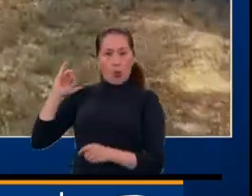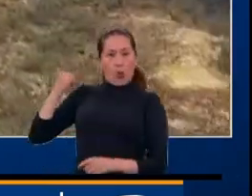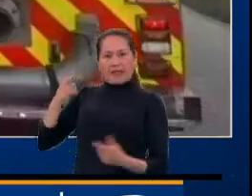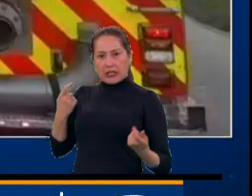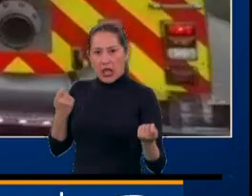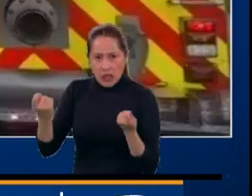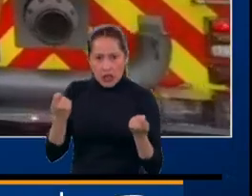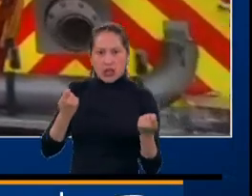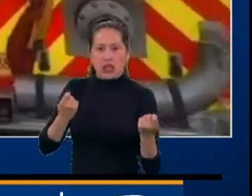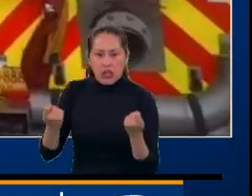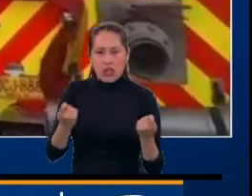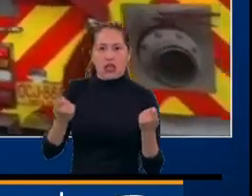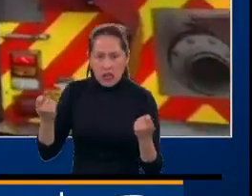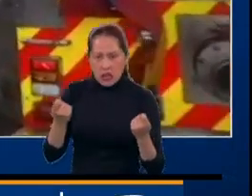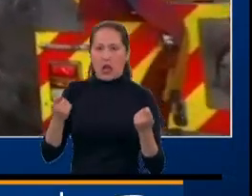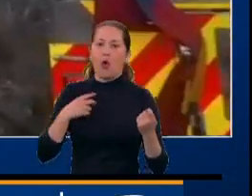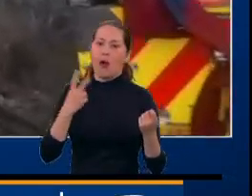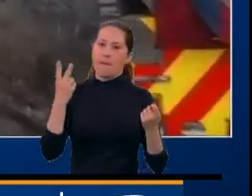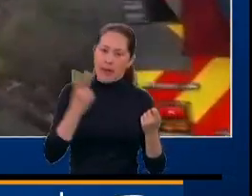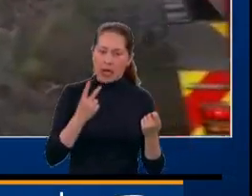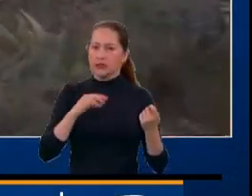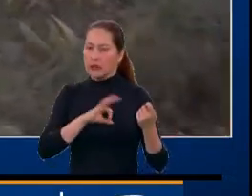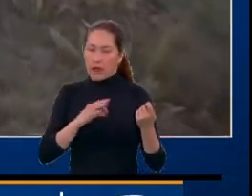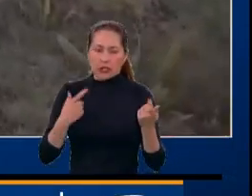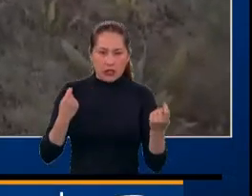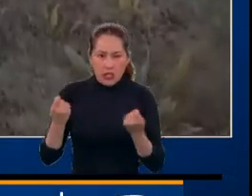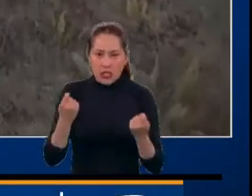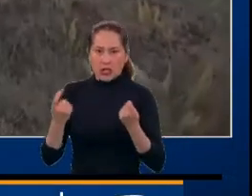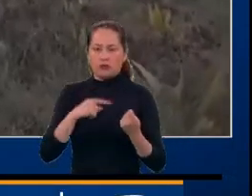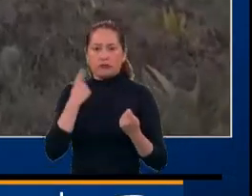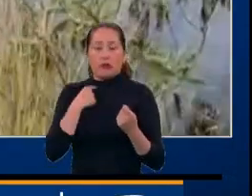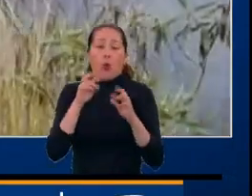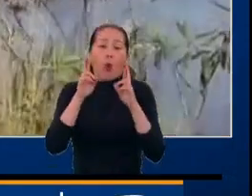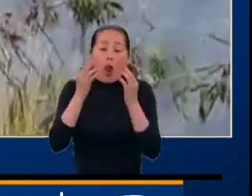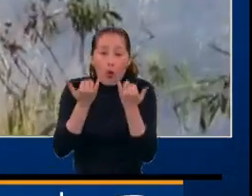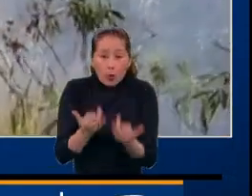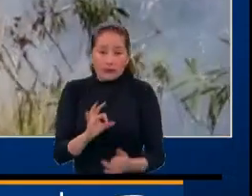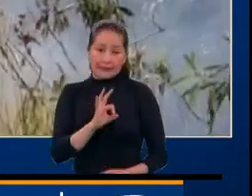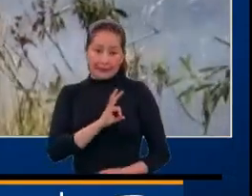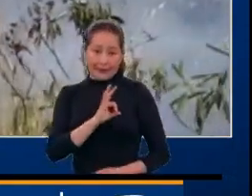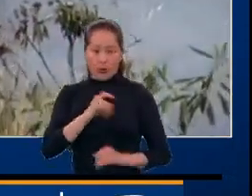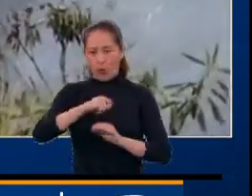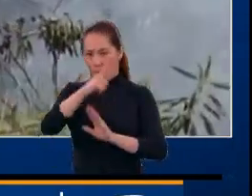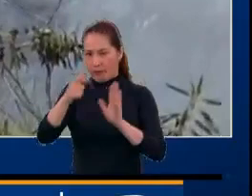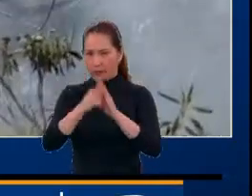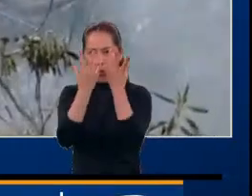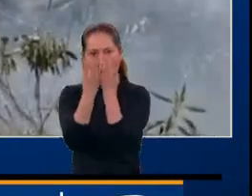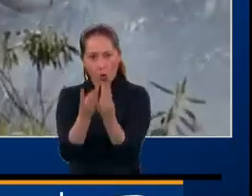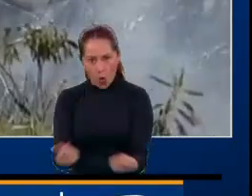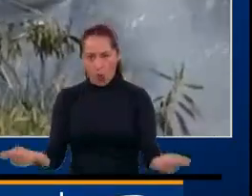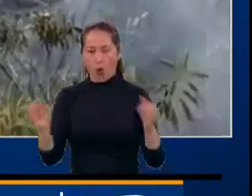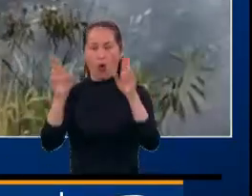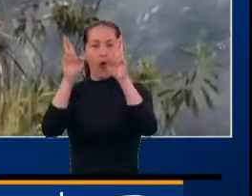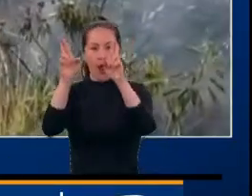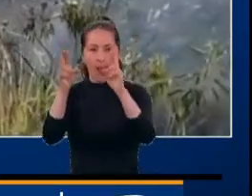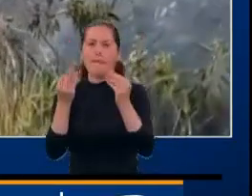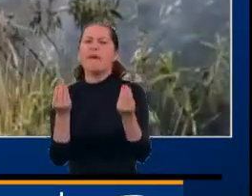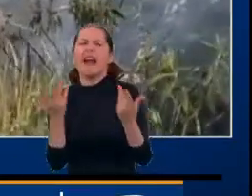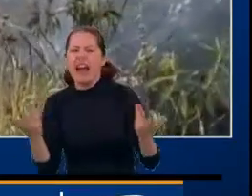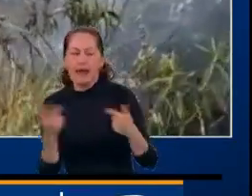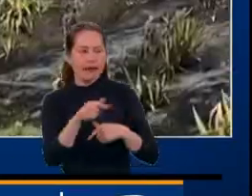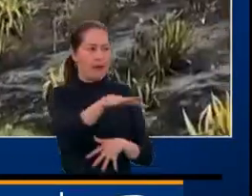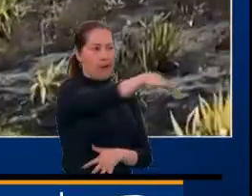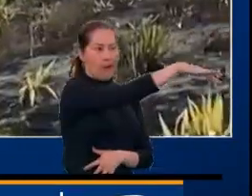controlado en un 100% con la absoluta tranquilidad del relleno Mondoñedo para que el relleno Mondoñedo pueda seguir